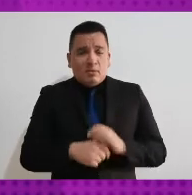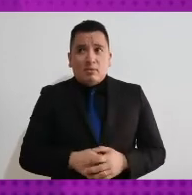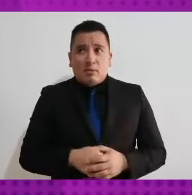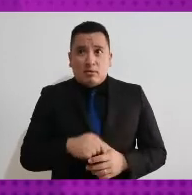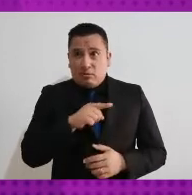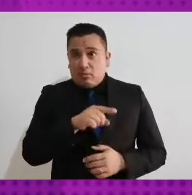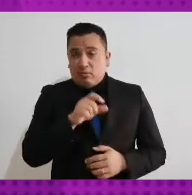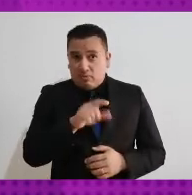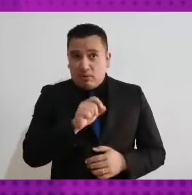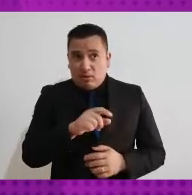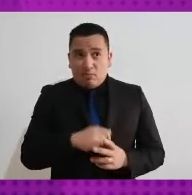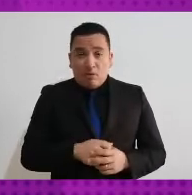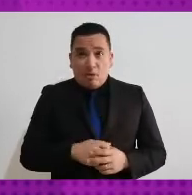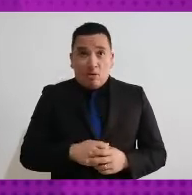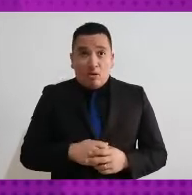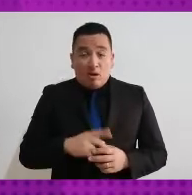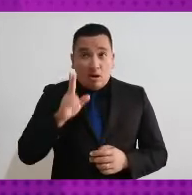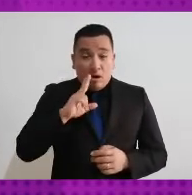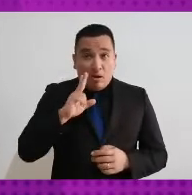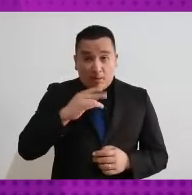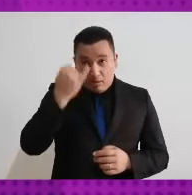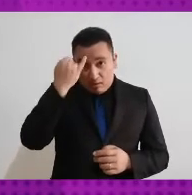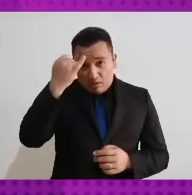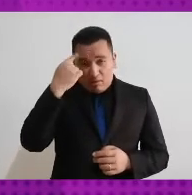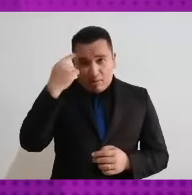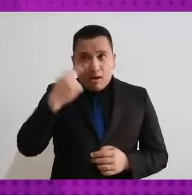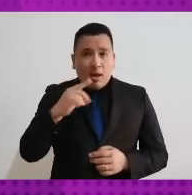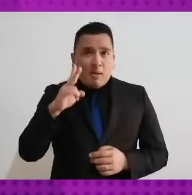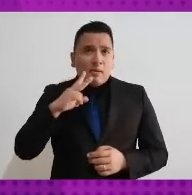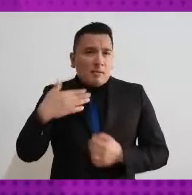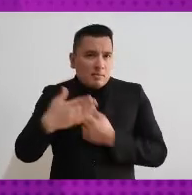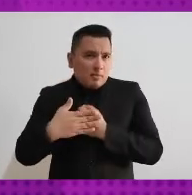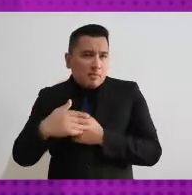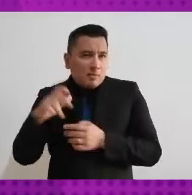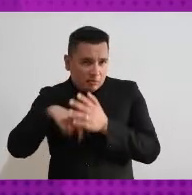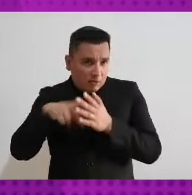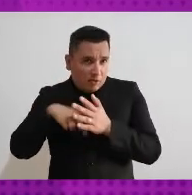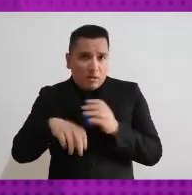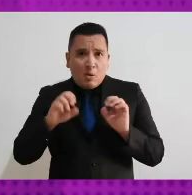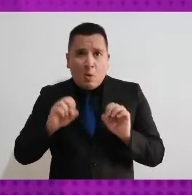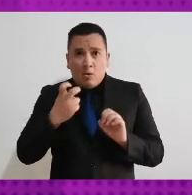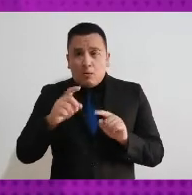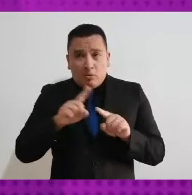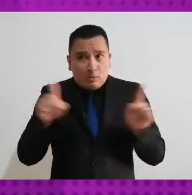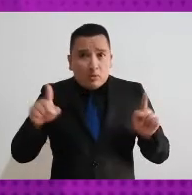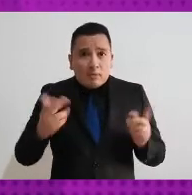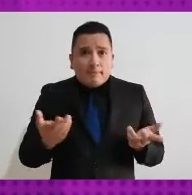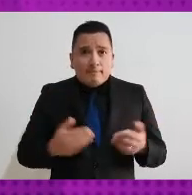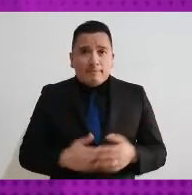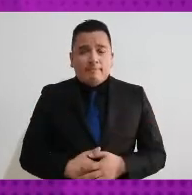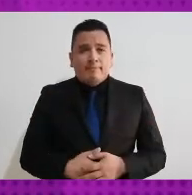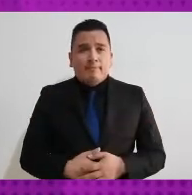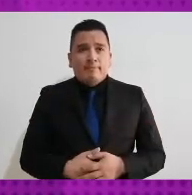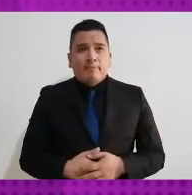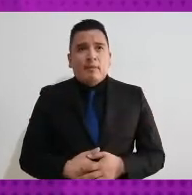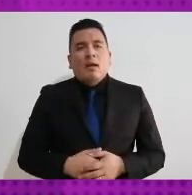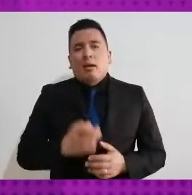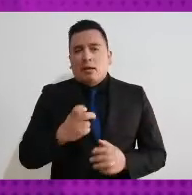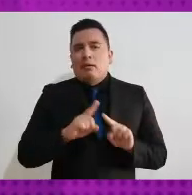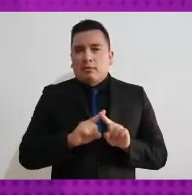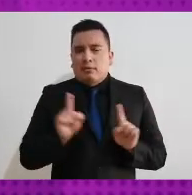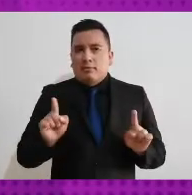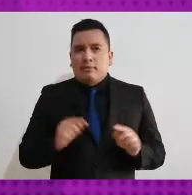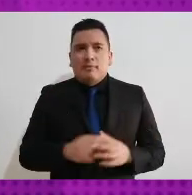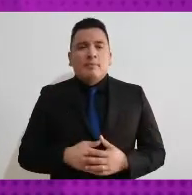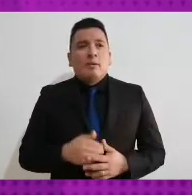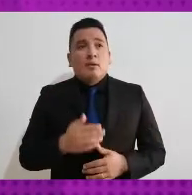estarían incluyendo ustedes en el catálogo de las personas afirmativas o es otra modalidad es otra